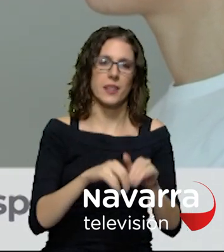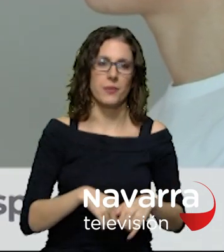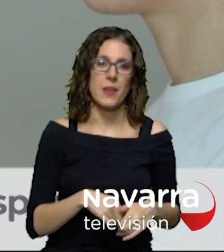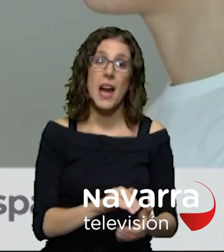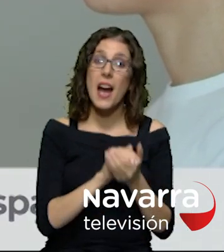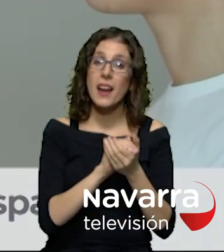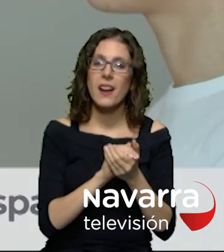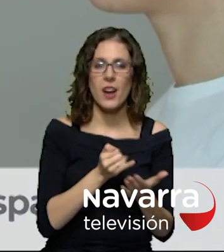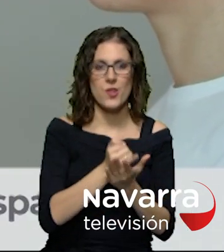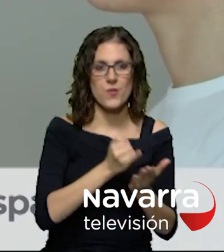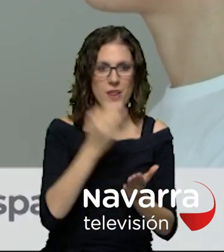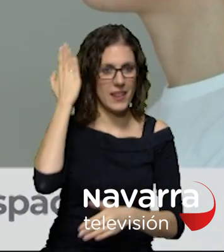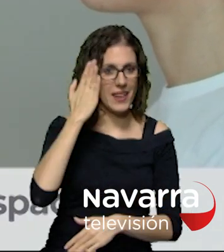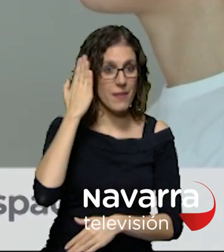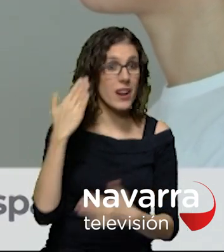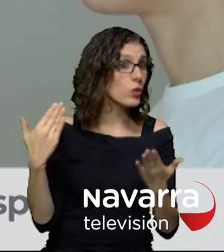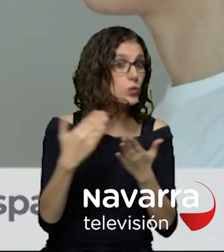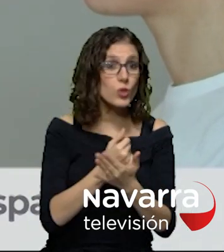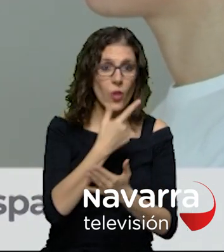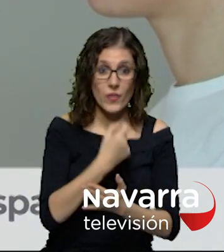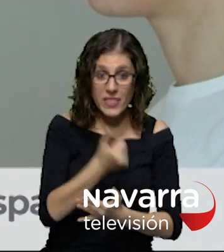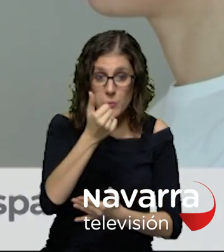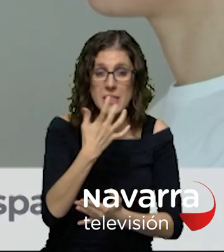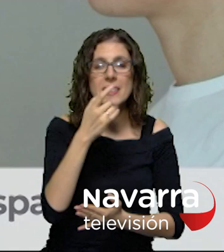Navarra, todo es más fácil si estás cerca